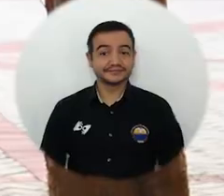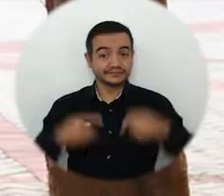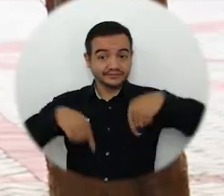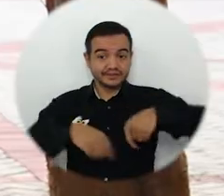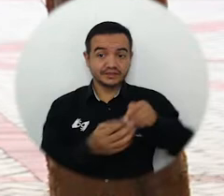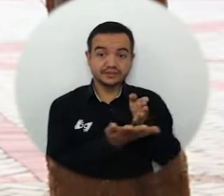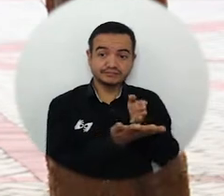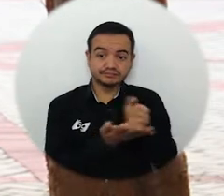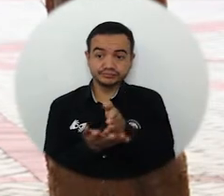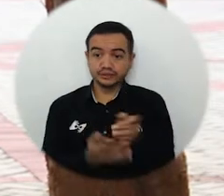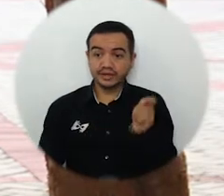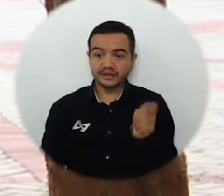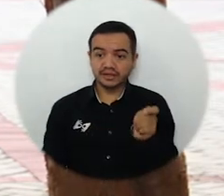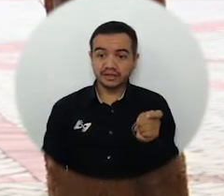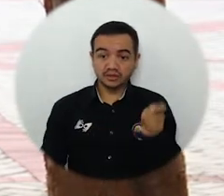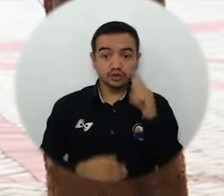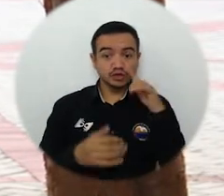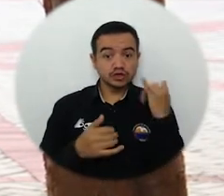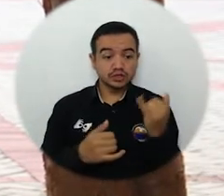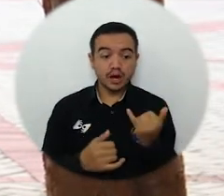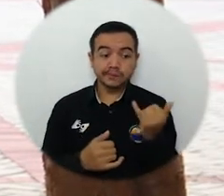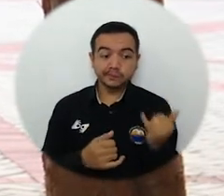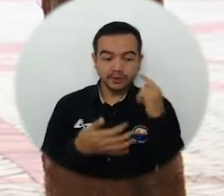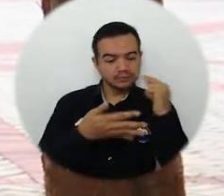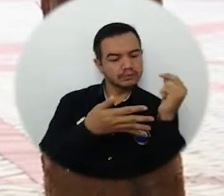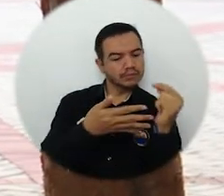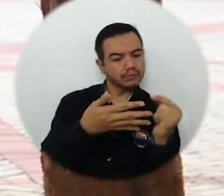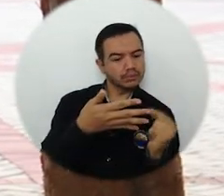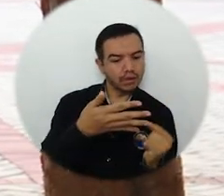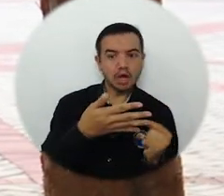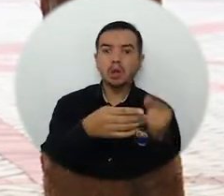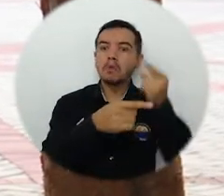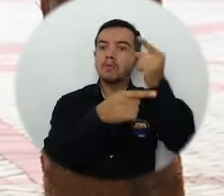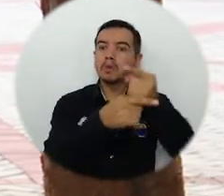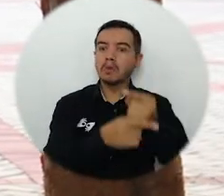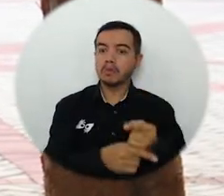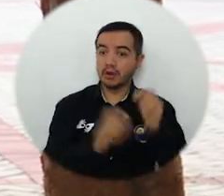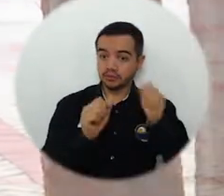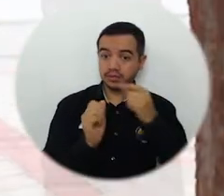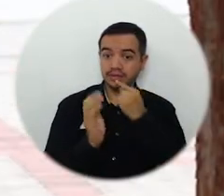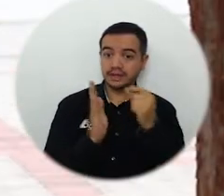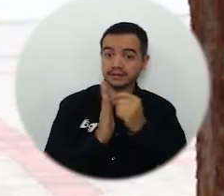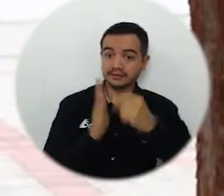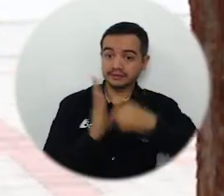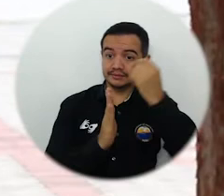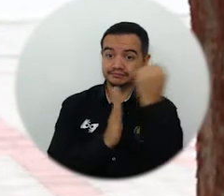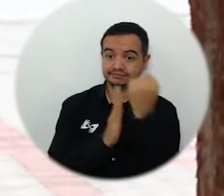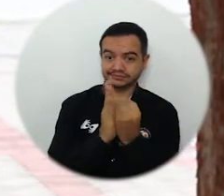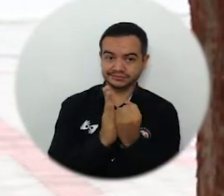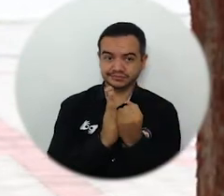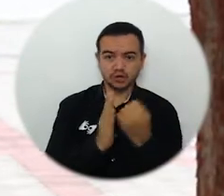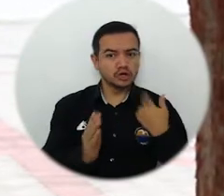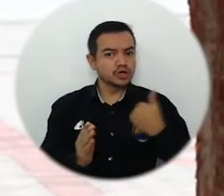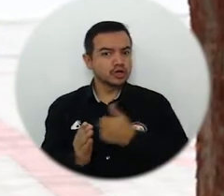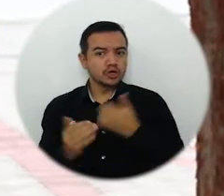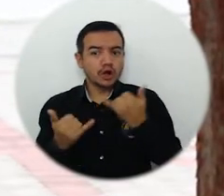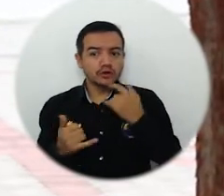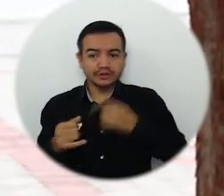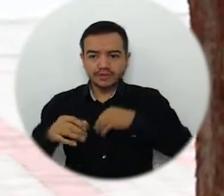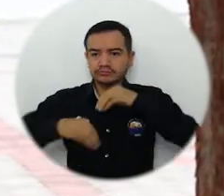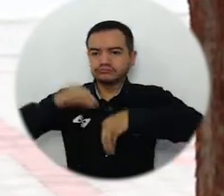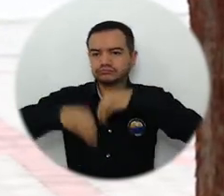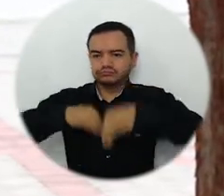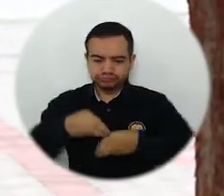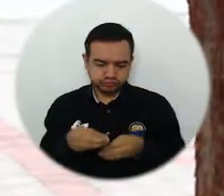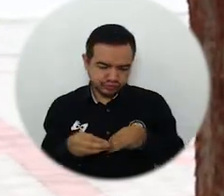El programa de Derecho reúne todas las condiciones para hacer un programa acreditado por alta calidad. Lo que nosotros estamos es precisamente construyendo